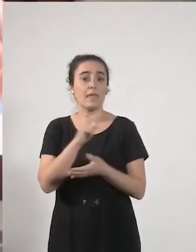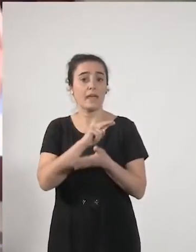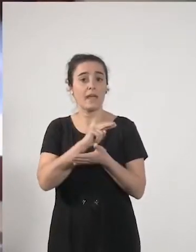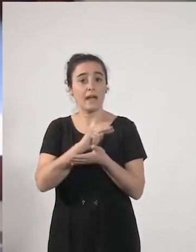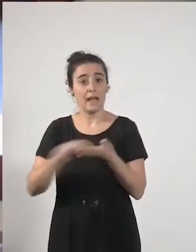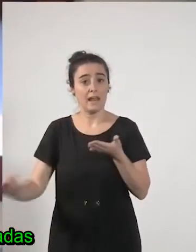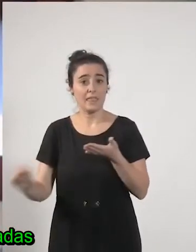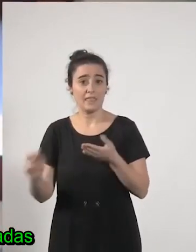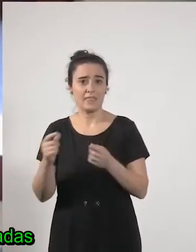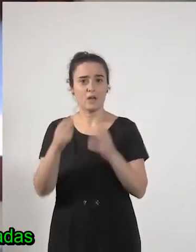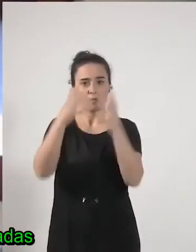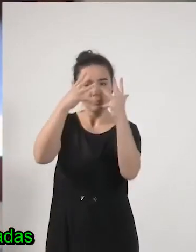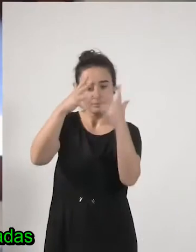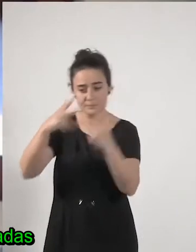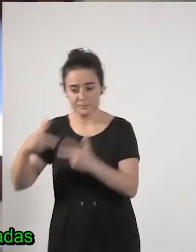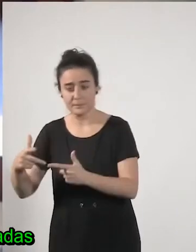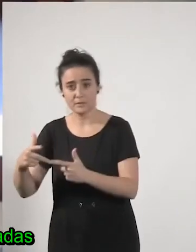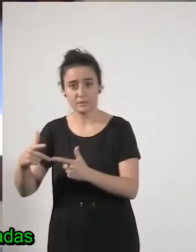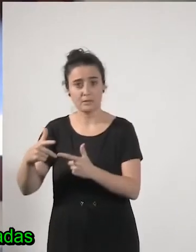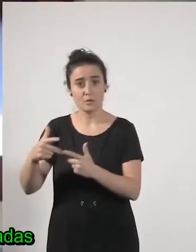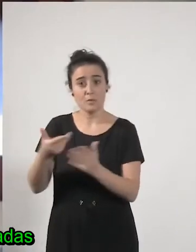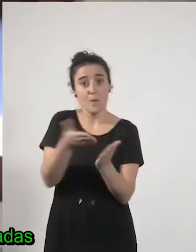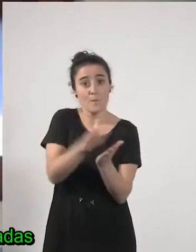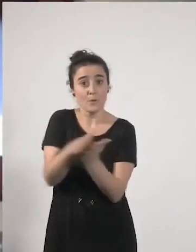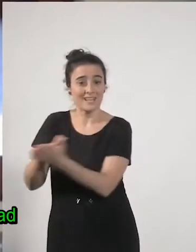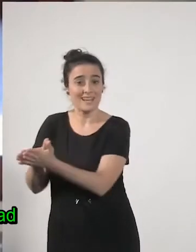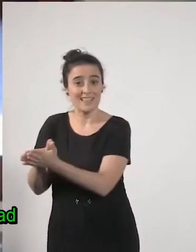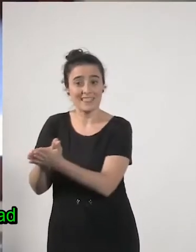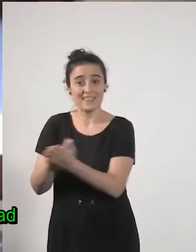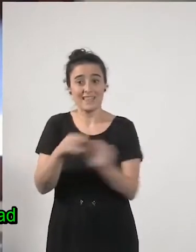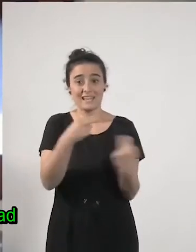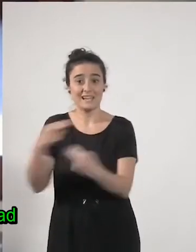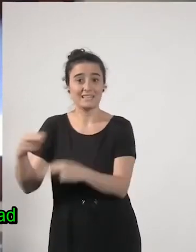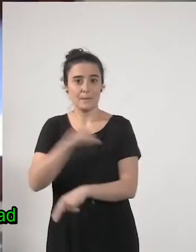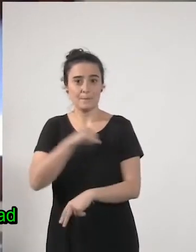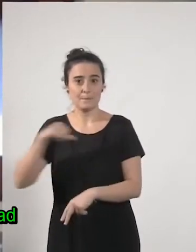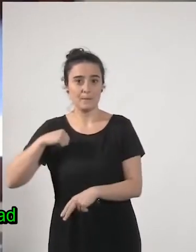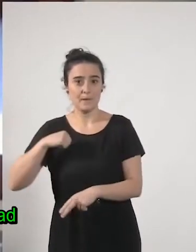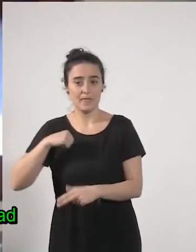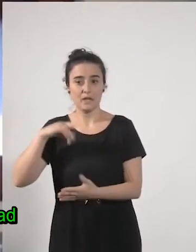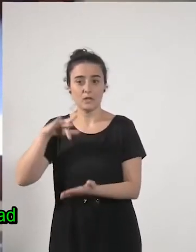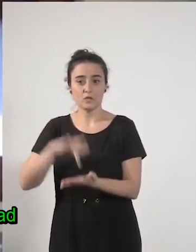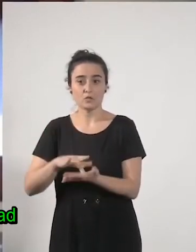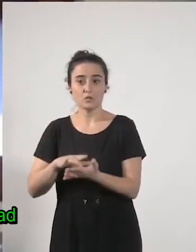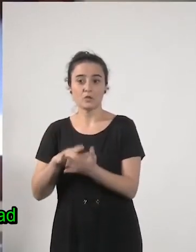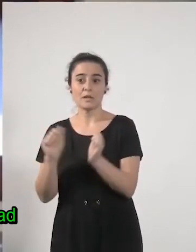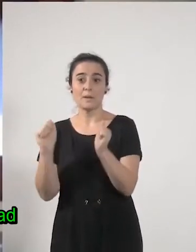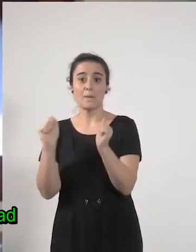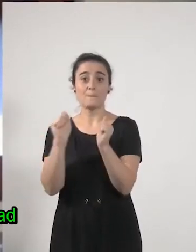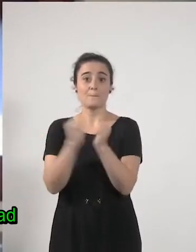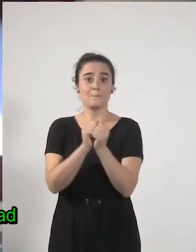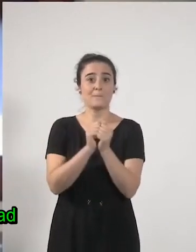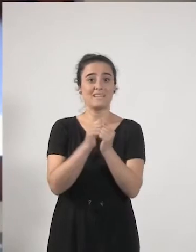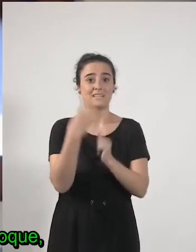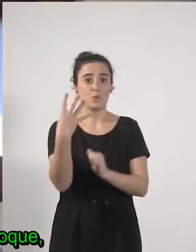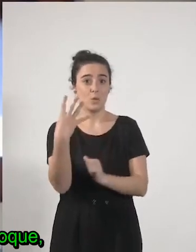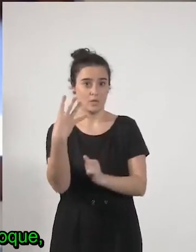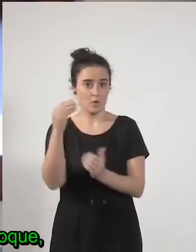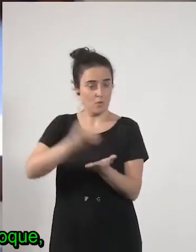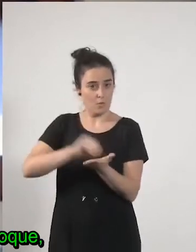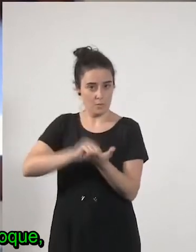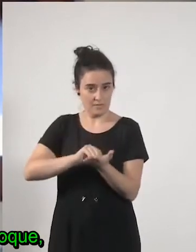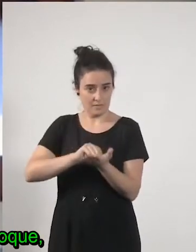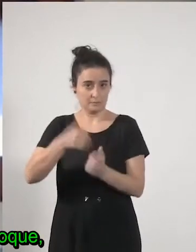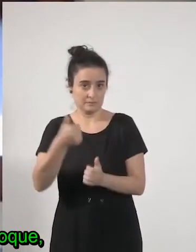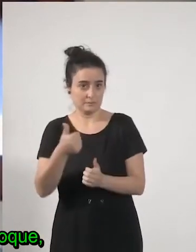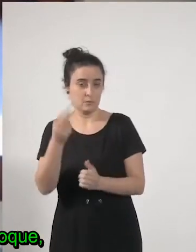calculado la mortalidad en las residencias privadas ha sido como 24 veces la mortalidad en las residencias públicas entonces